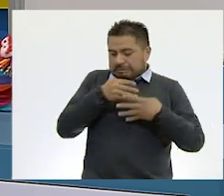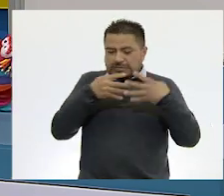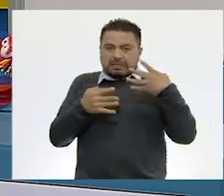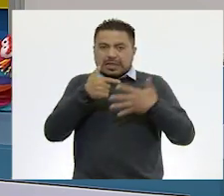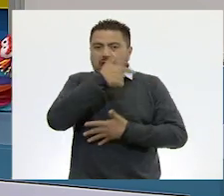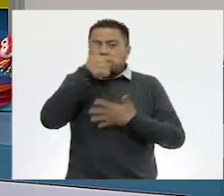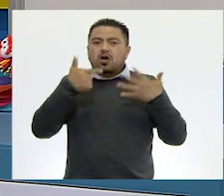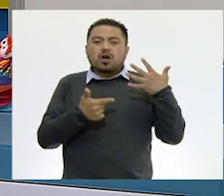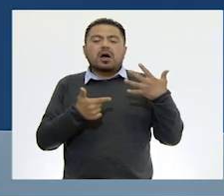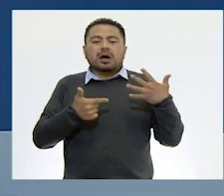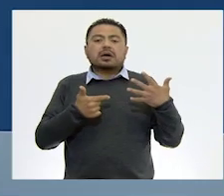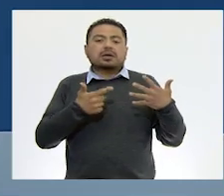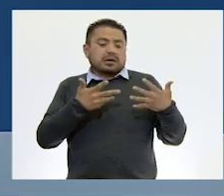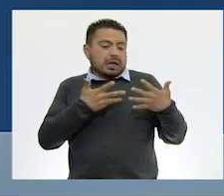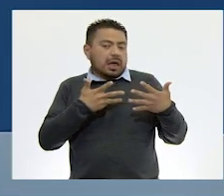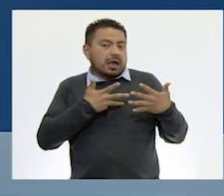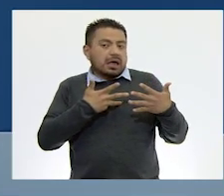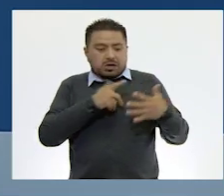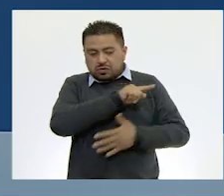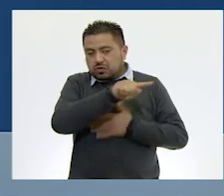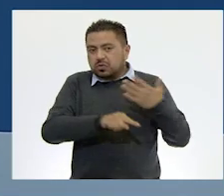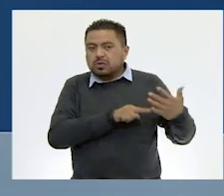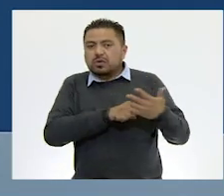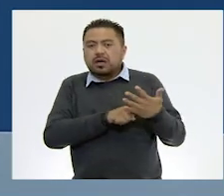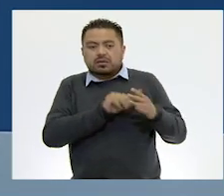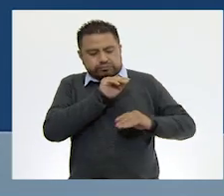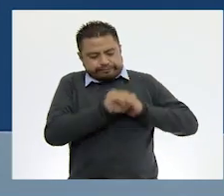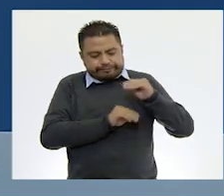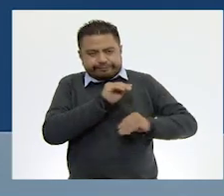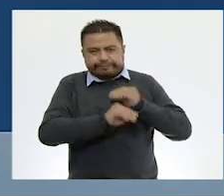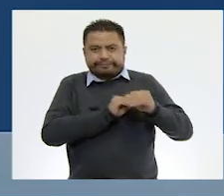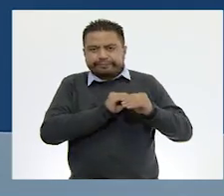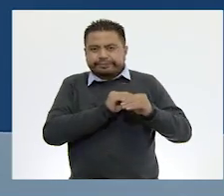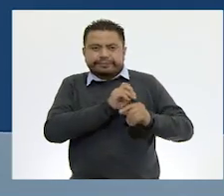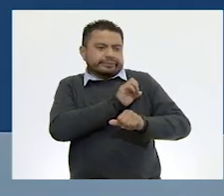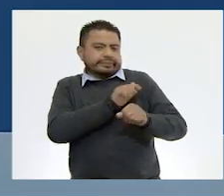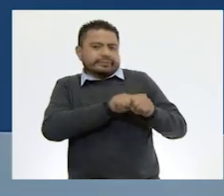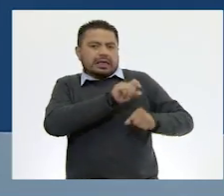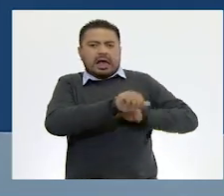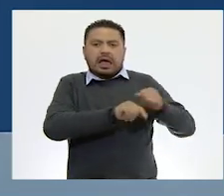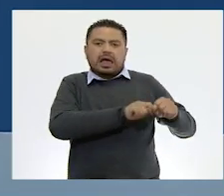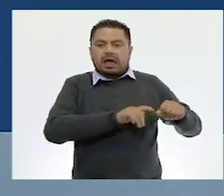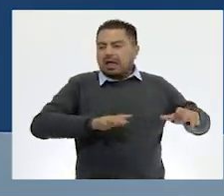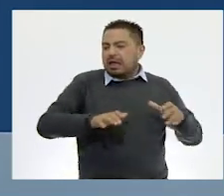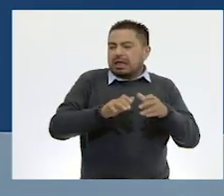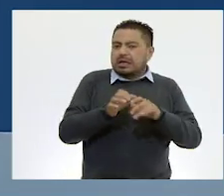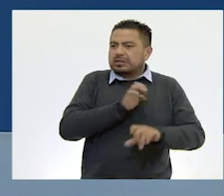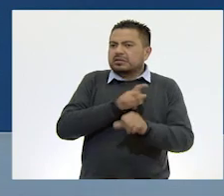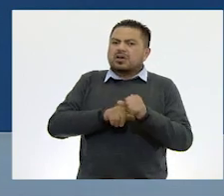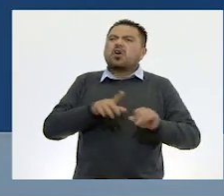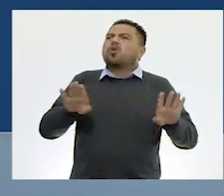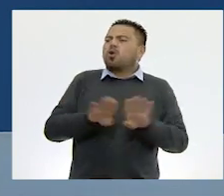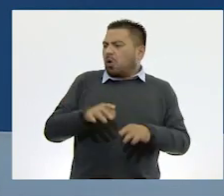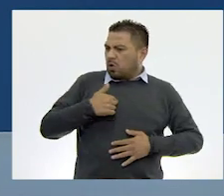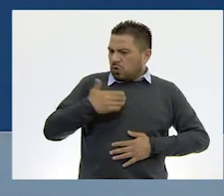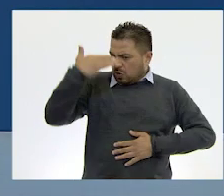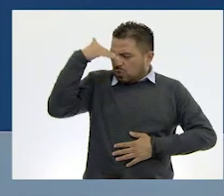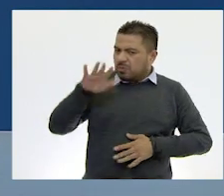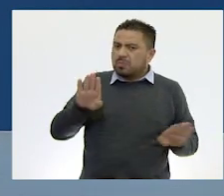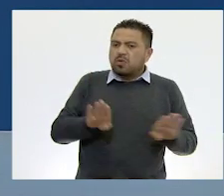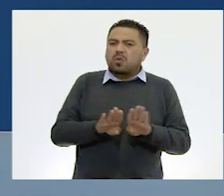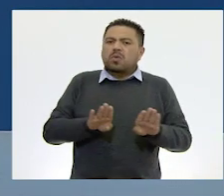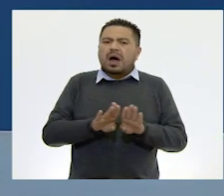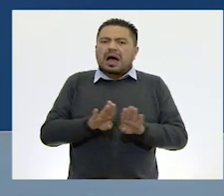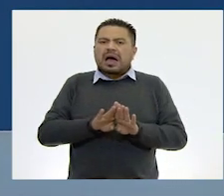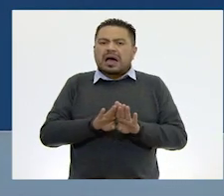geográficas, existen áreas en donde se acumulan las especies endémicas. Ah, ¿y cómo sabemos cuál es